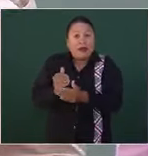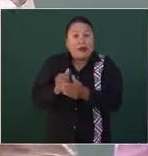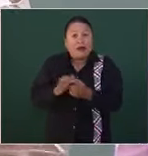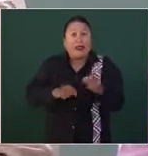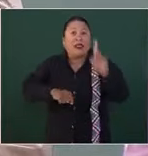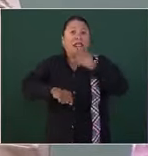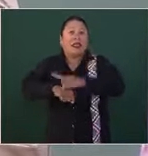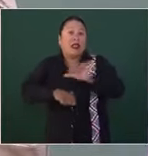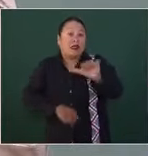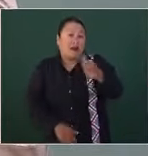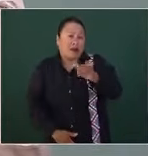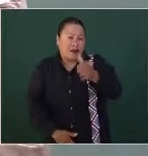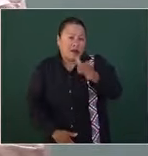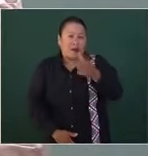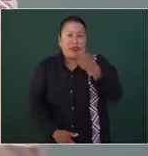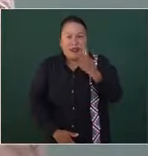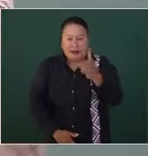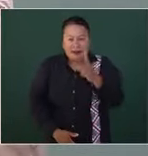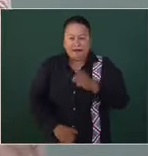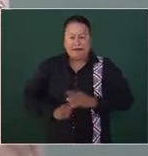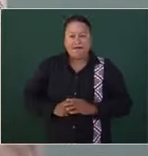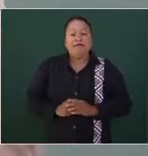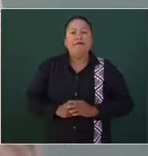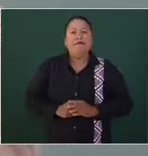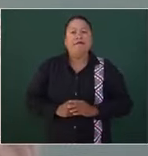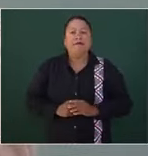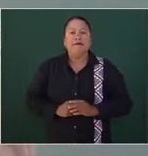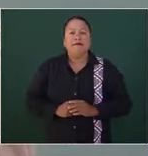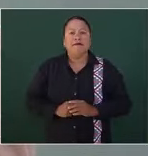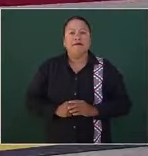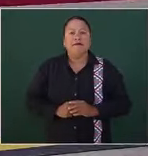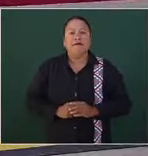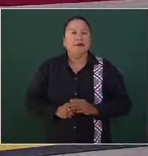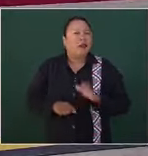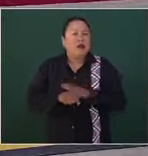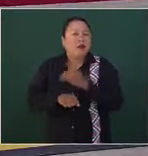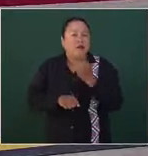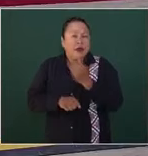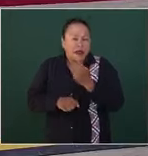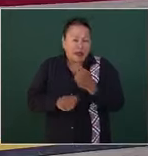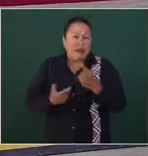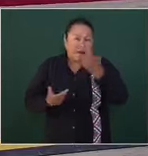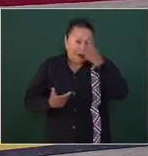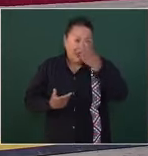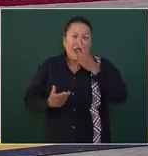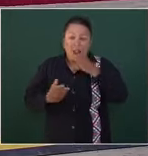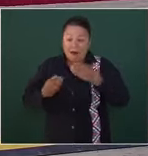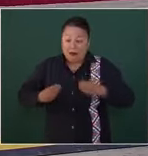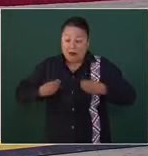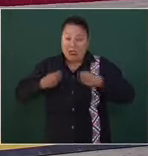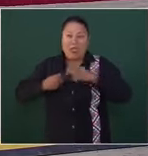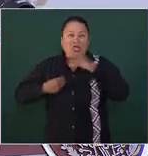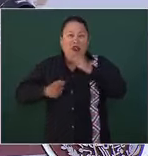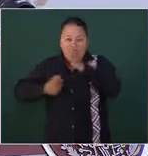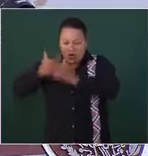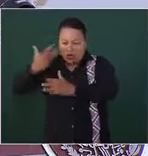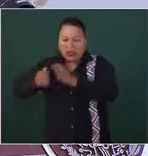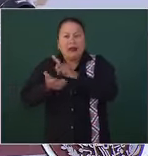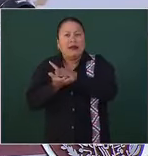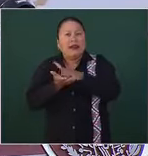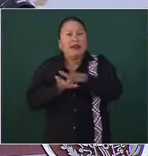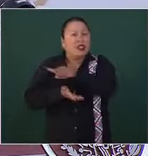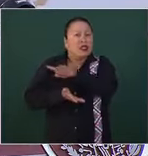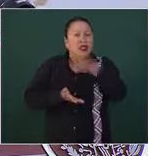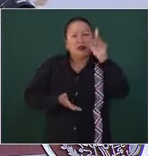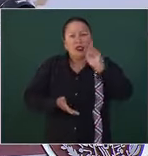día 11 de diciembre. Porque vivir sin violencia es un derecho de todas